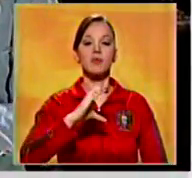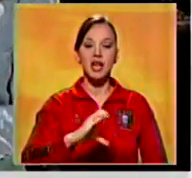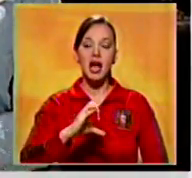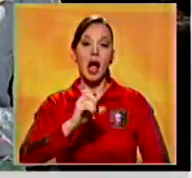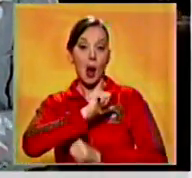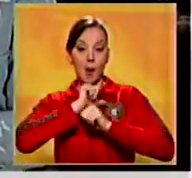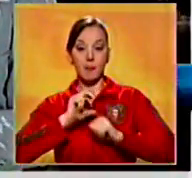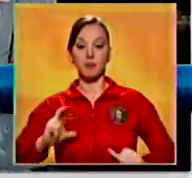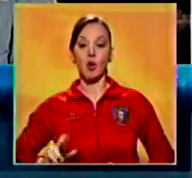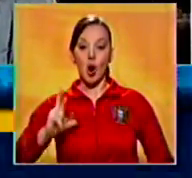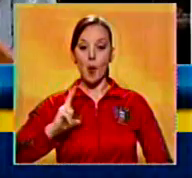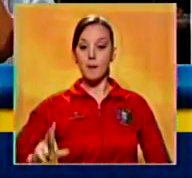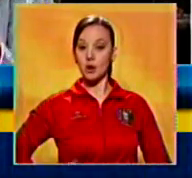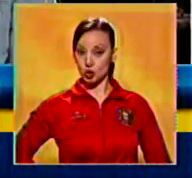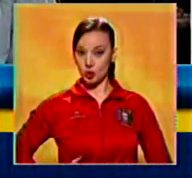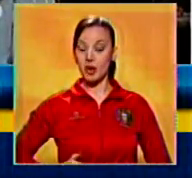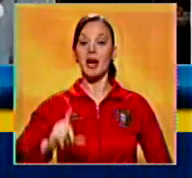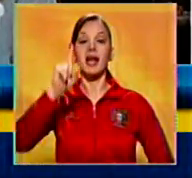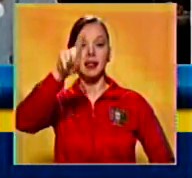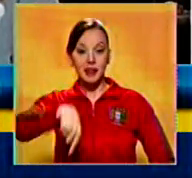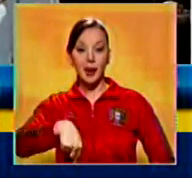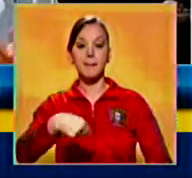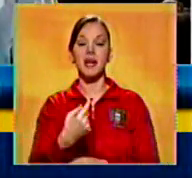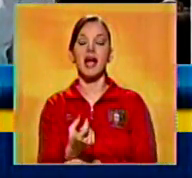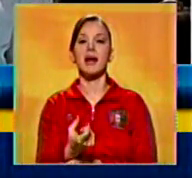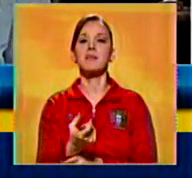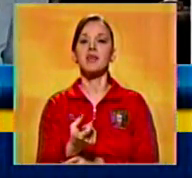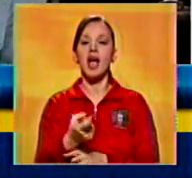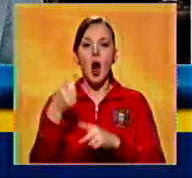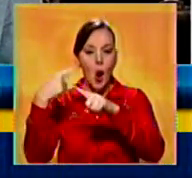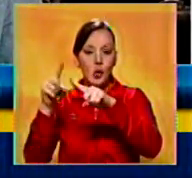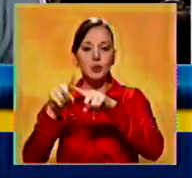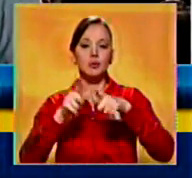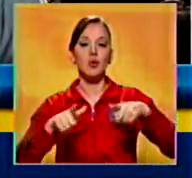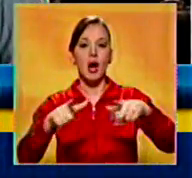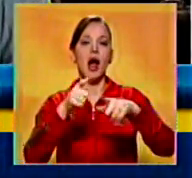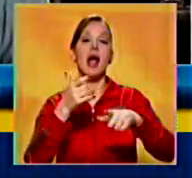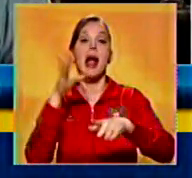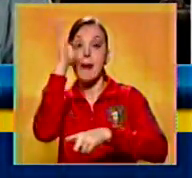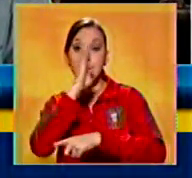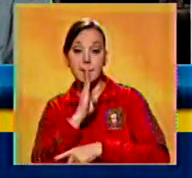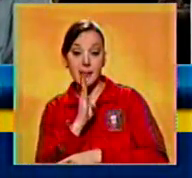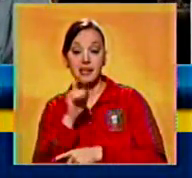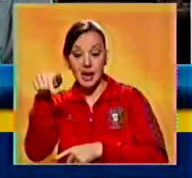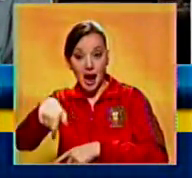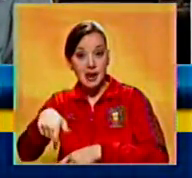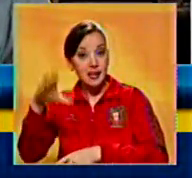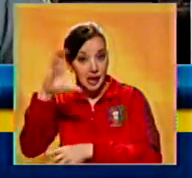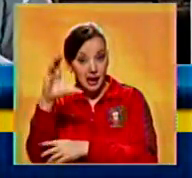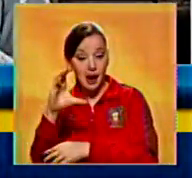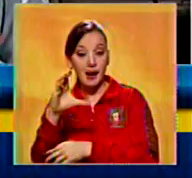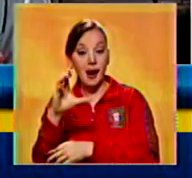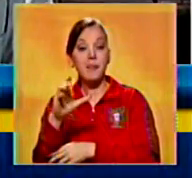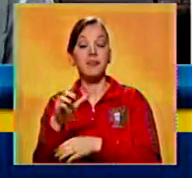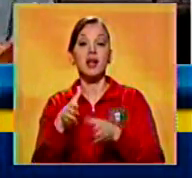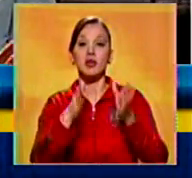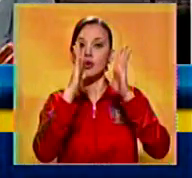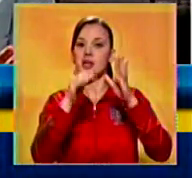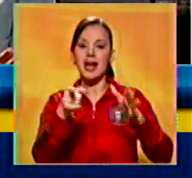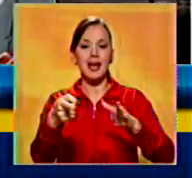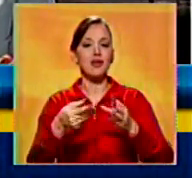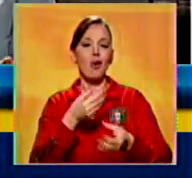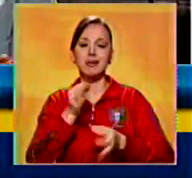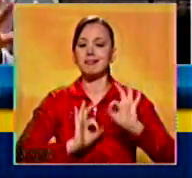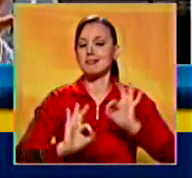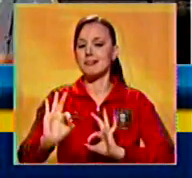Instituto Cultural Brasil-Venezuela, que el día de hoy es protagonista porque por supuesto al ser Brasil la sede del Mundial, ha hecho toda una